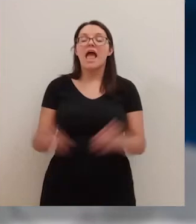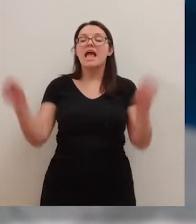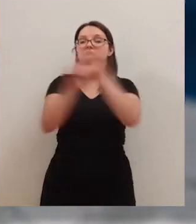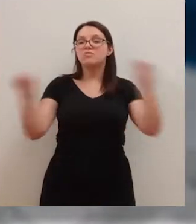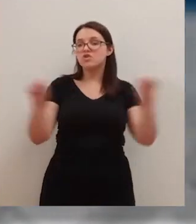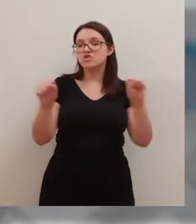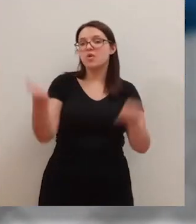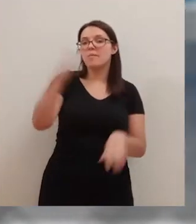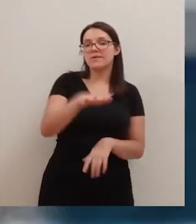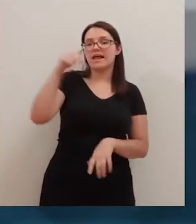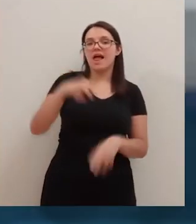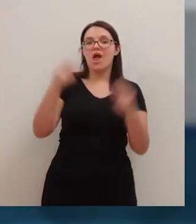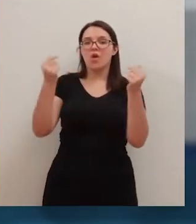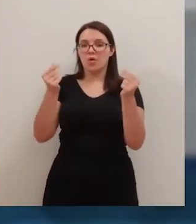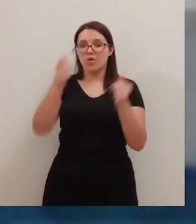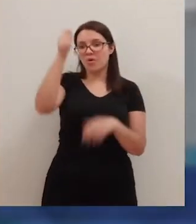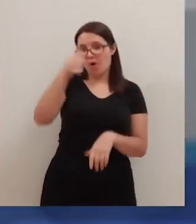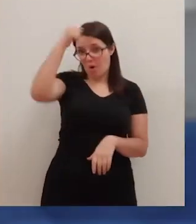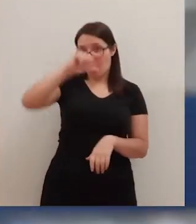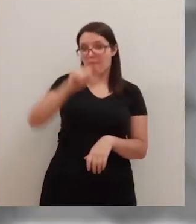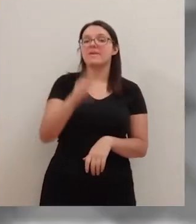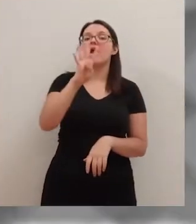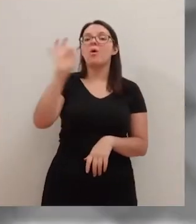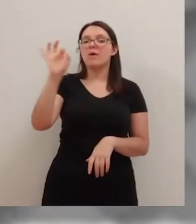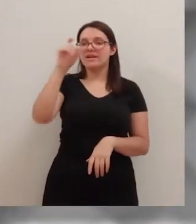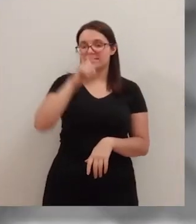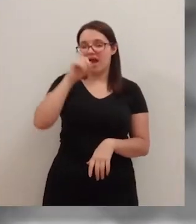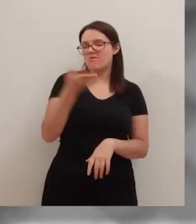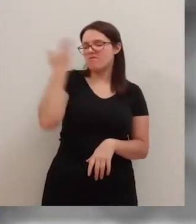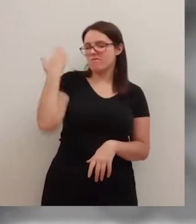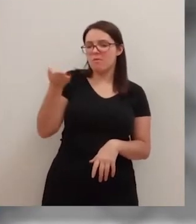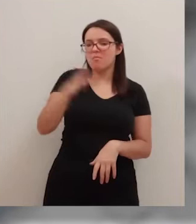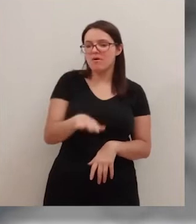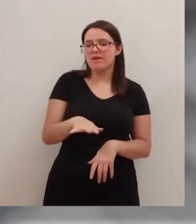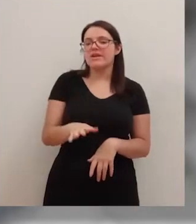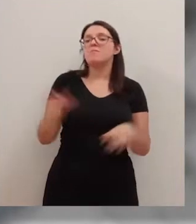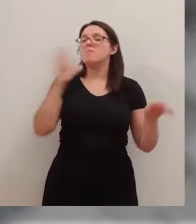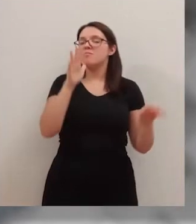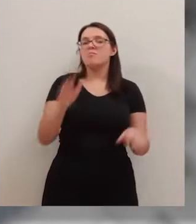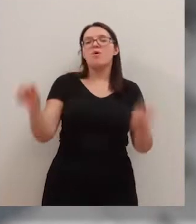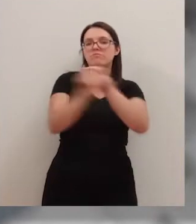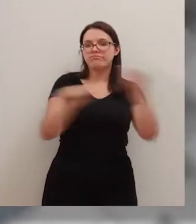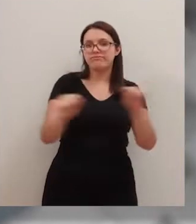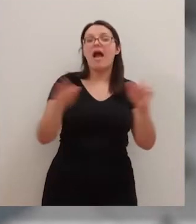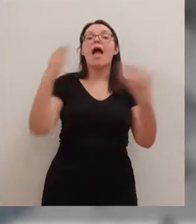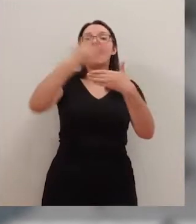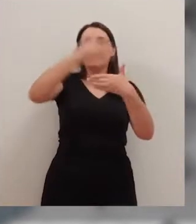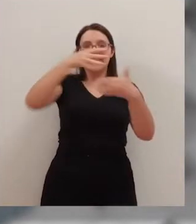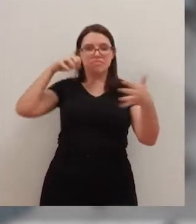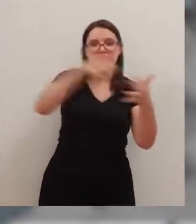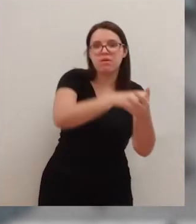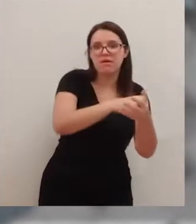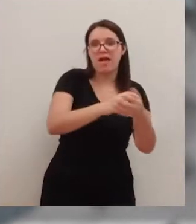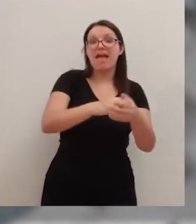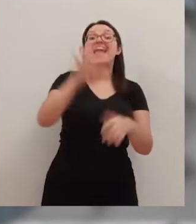Explosión mortal en Logroño. Un hombre de 40 años fallecía ayer tras una detonación que le hizo atravesar la pared...